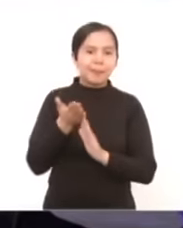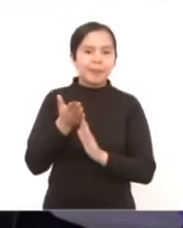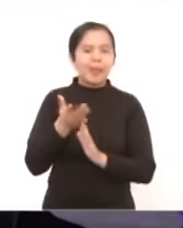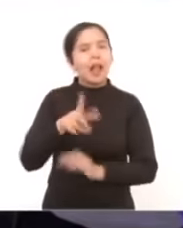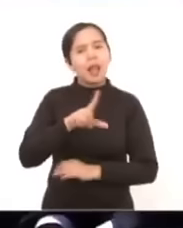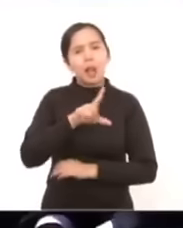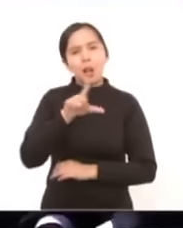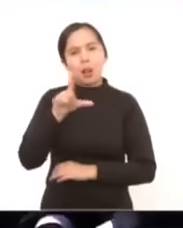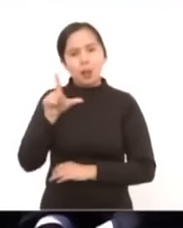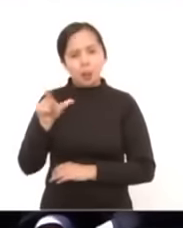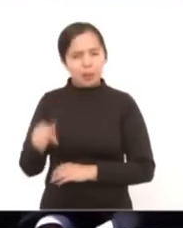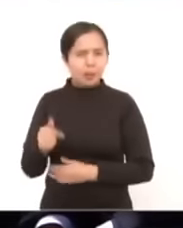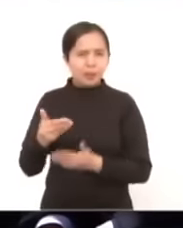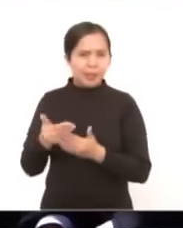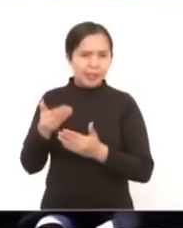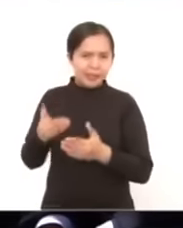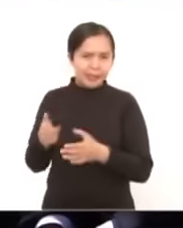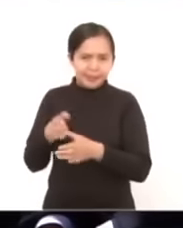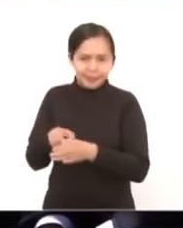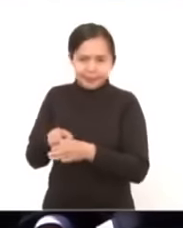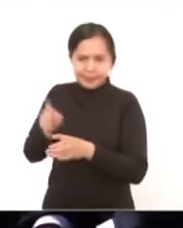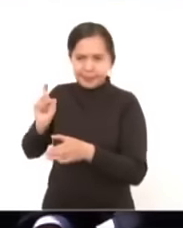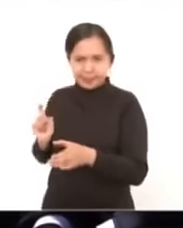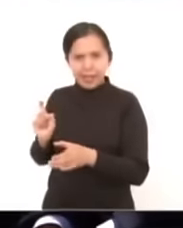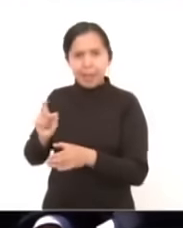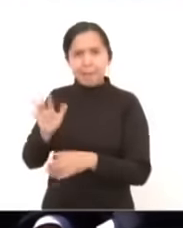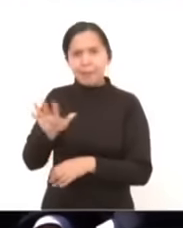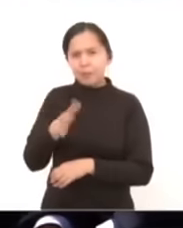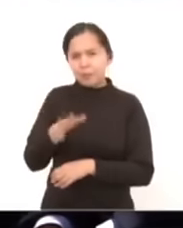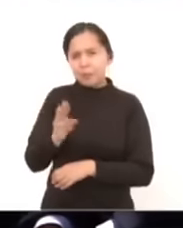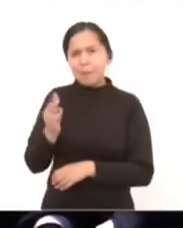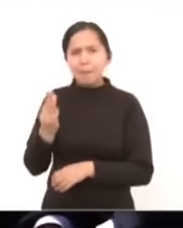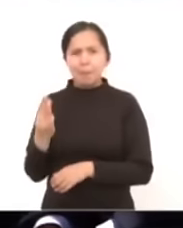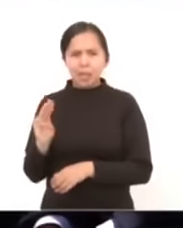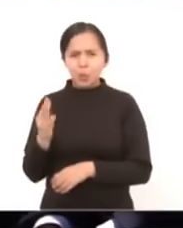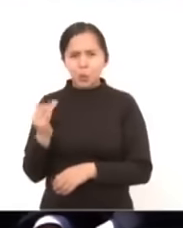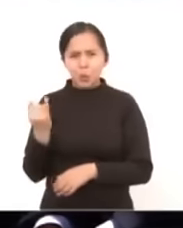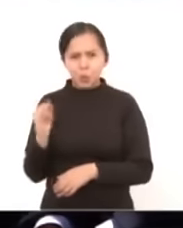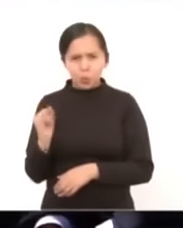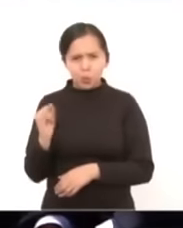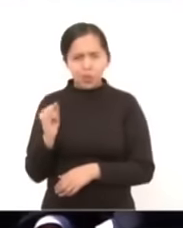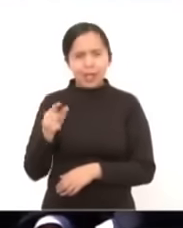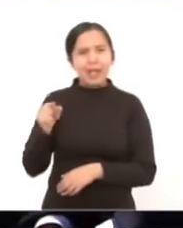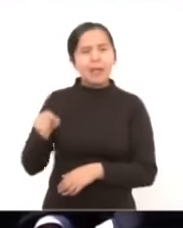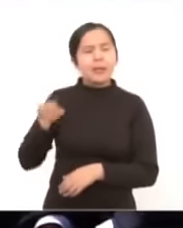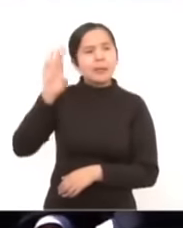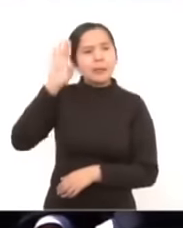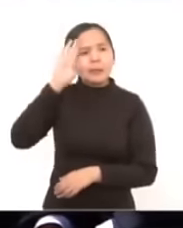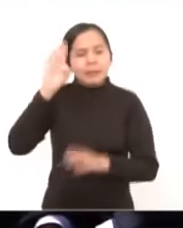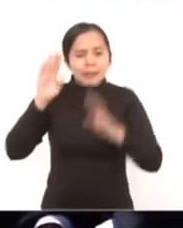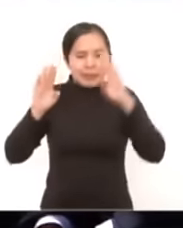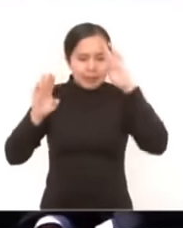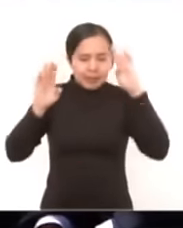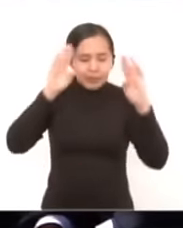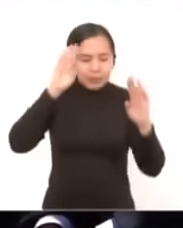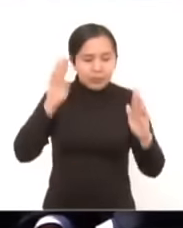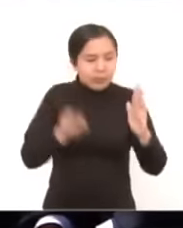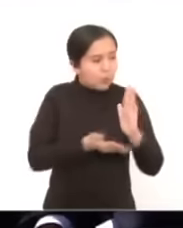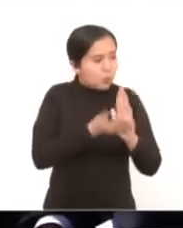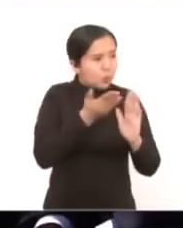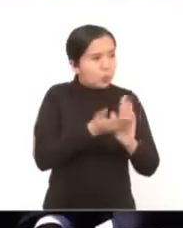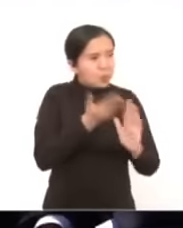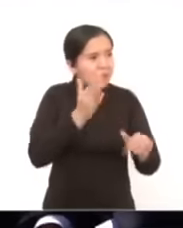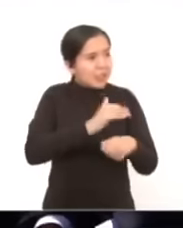Ya antes de irse en junio, por allá de mayo o junio, traía la preocupación de que la obra no había